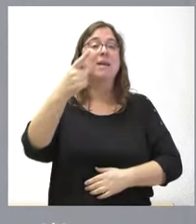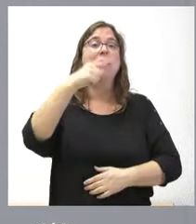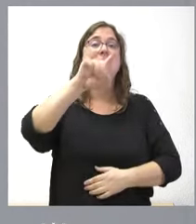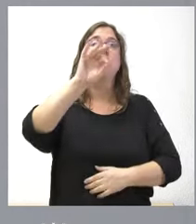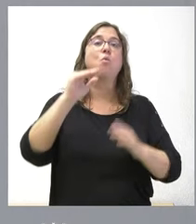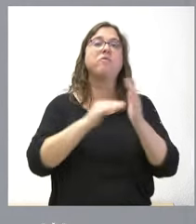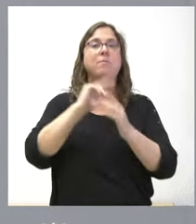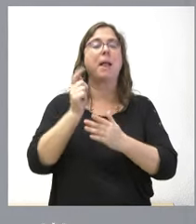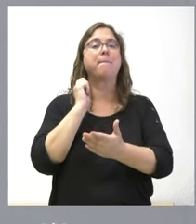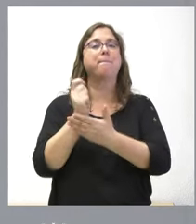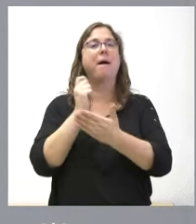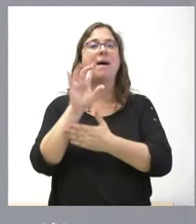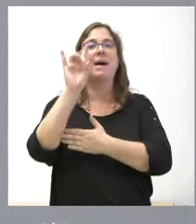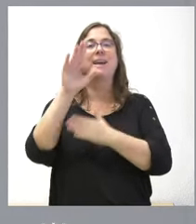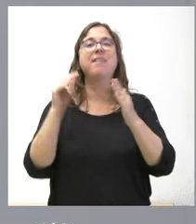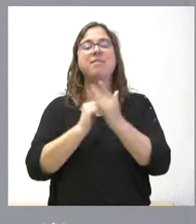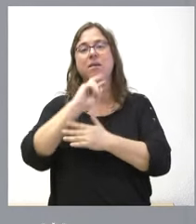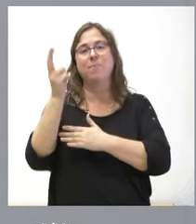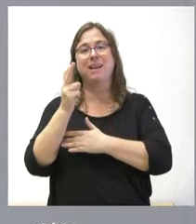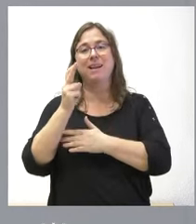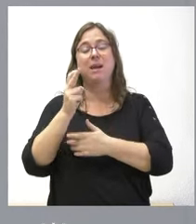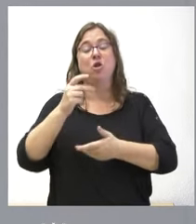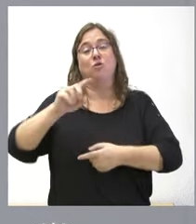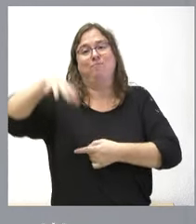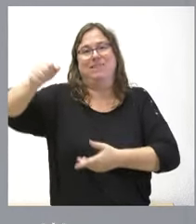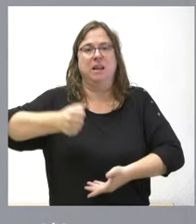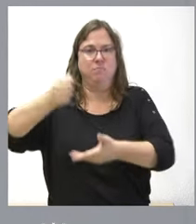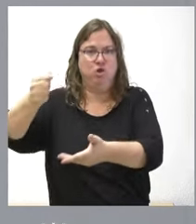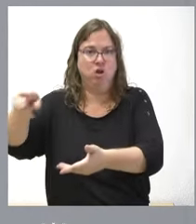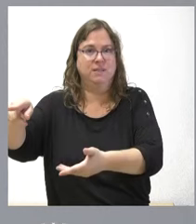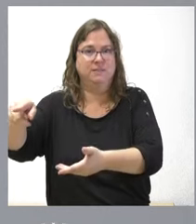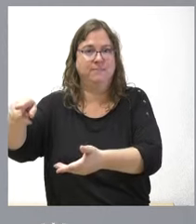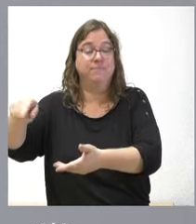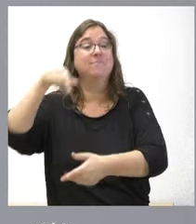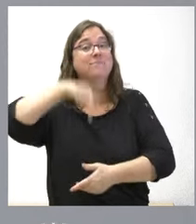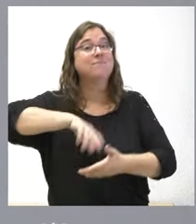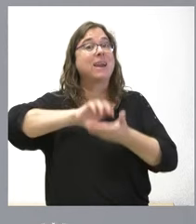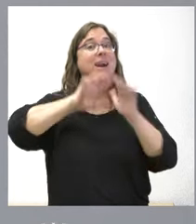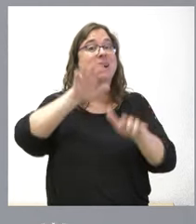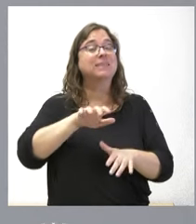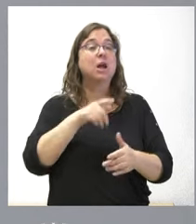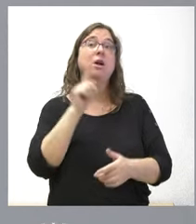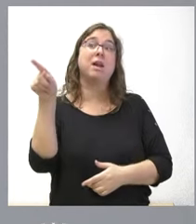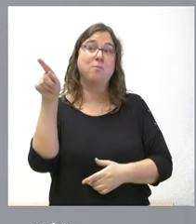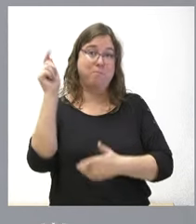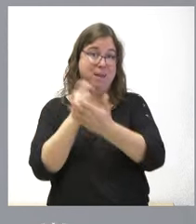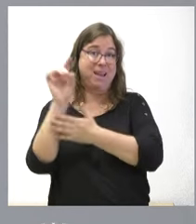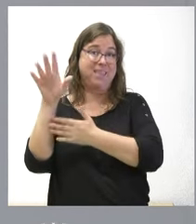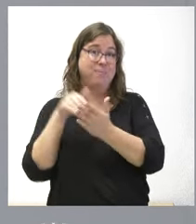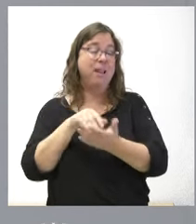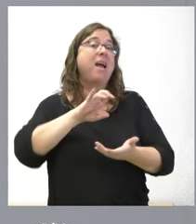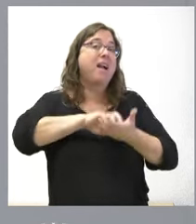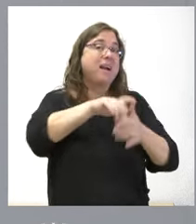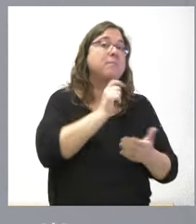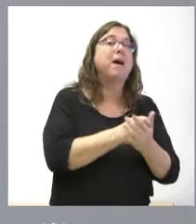euros que tiene que pagar 15.000 euros del impuesto de transmisiones patrimoniales Aquí en Castilla y León donde otros pagan 15.000 se paga solo